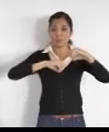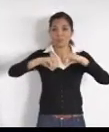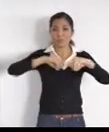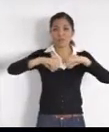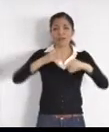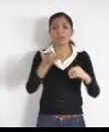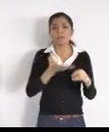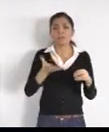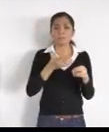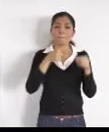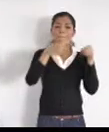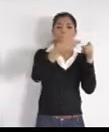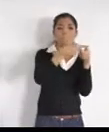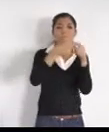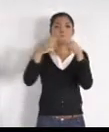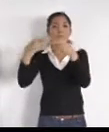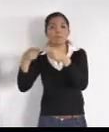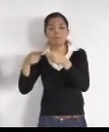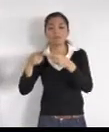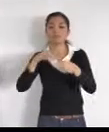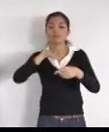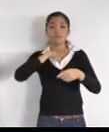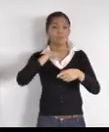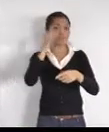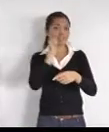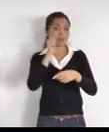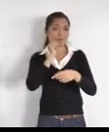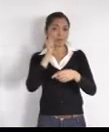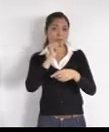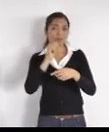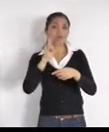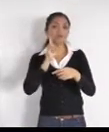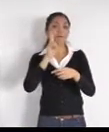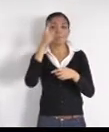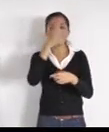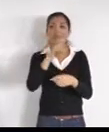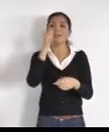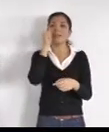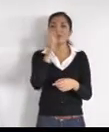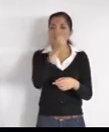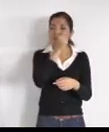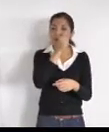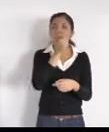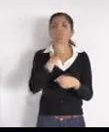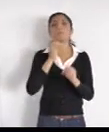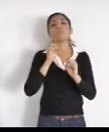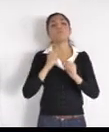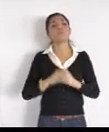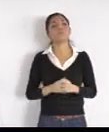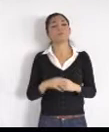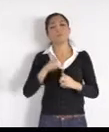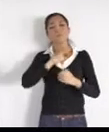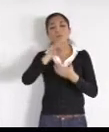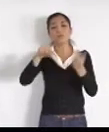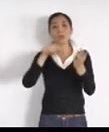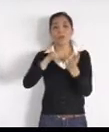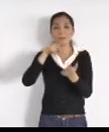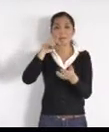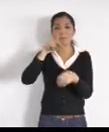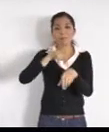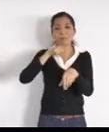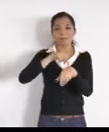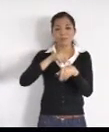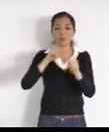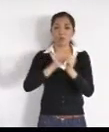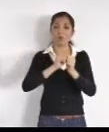para los ciegos que puedan tener en el piso una marca con la cual identificar. Se está llegando a esquinas.